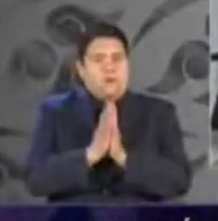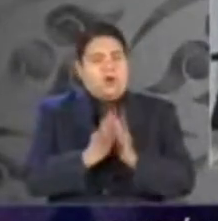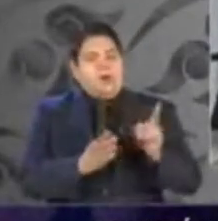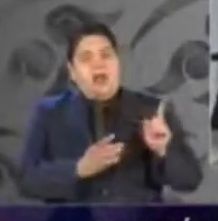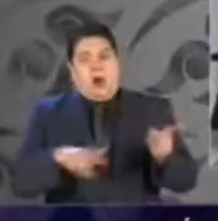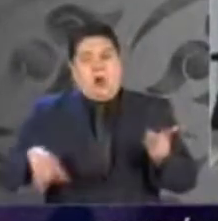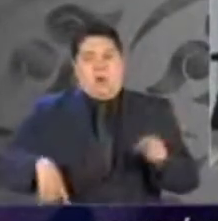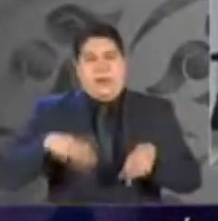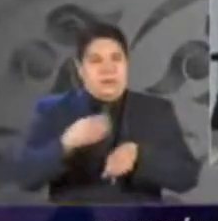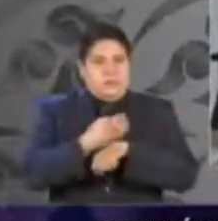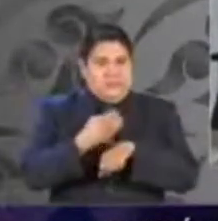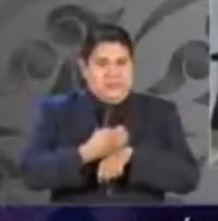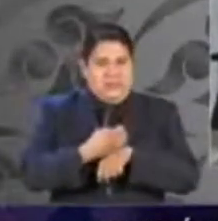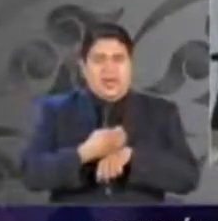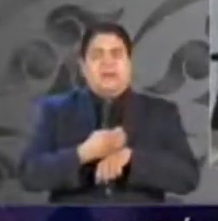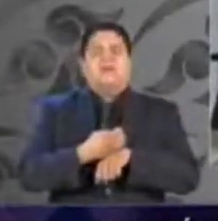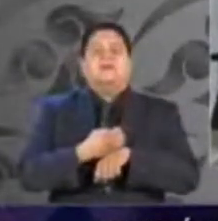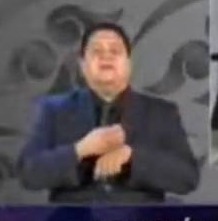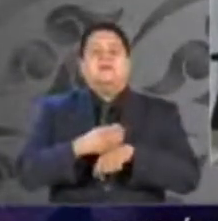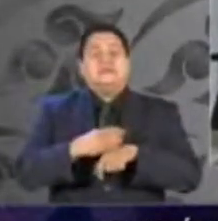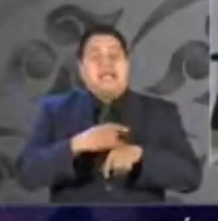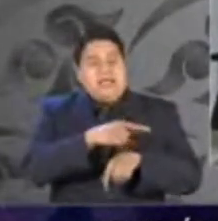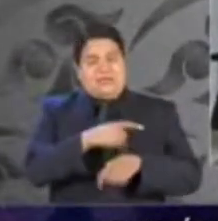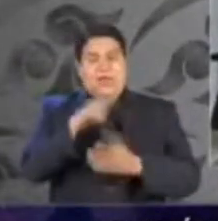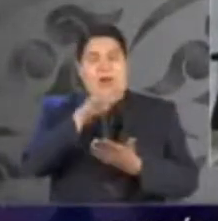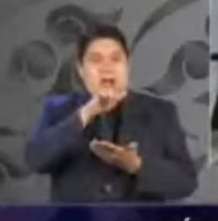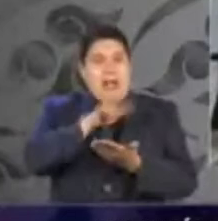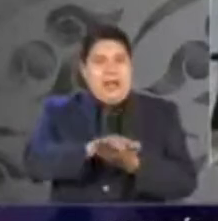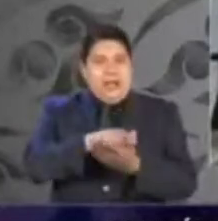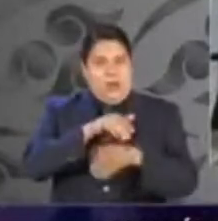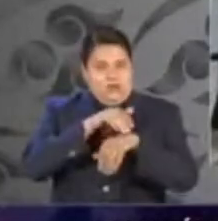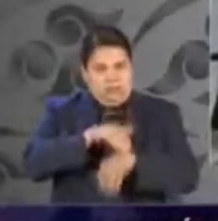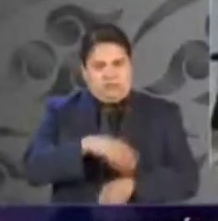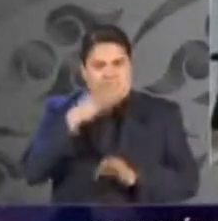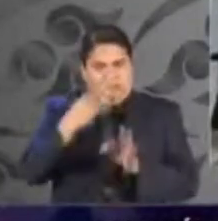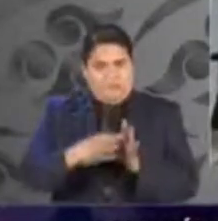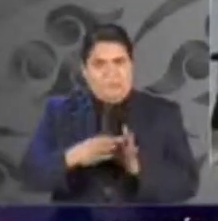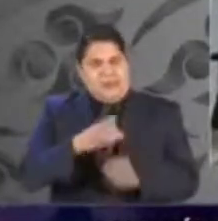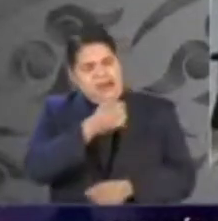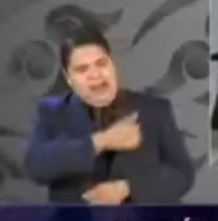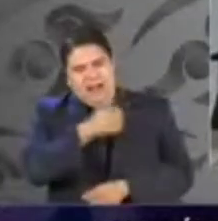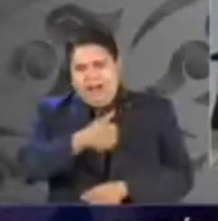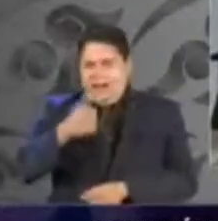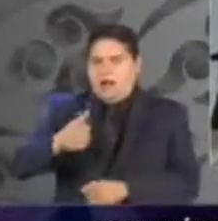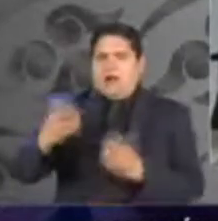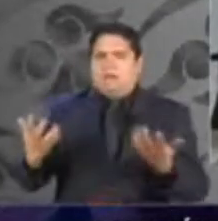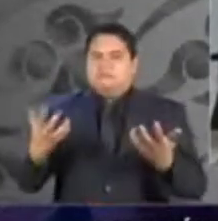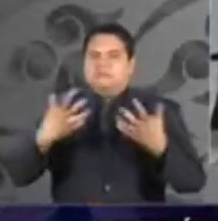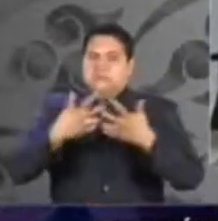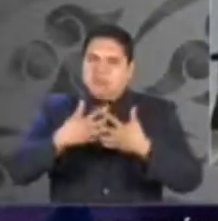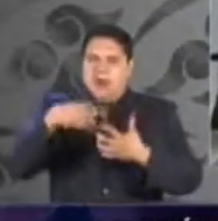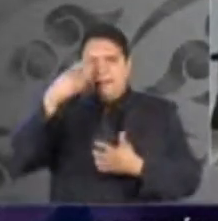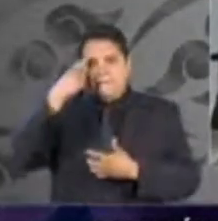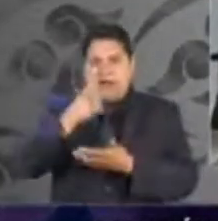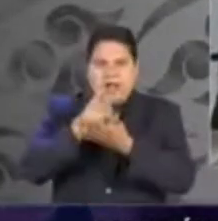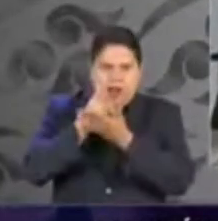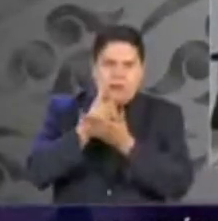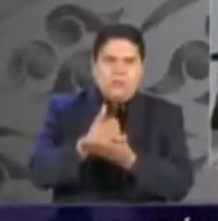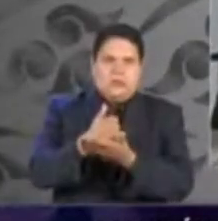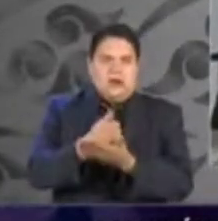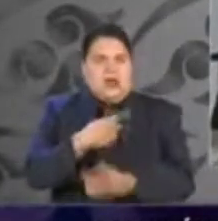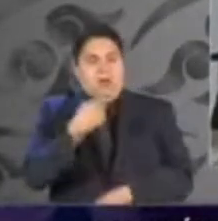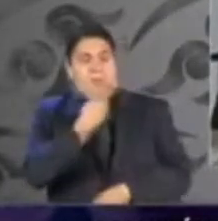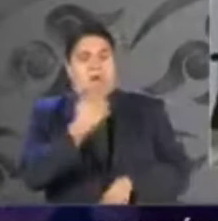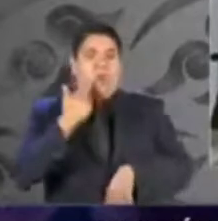dentro de un marco institucional y legal, que cada parte apoye y que dentro de sus